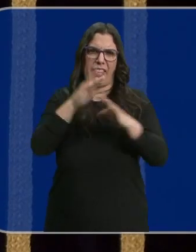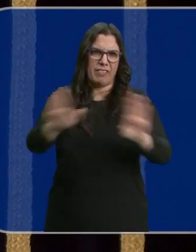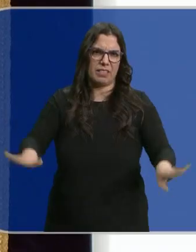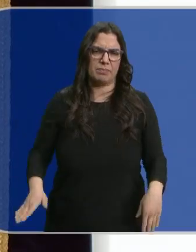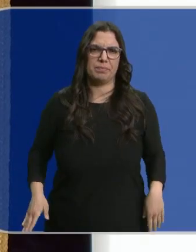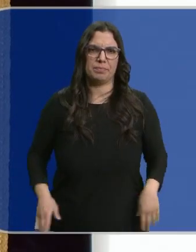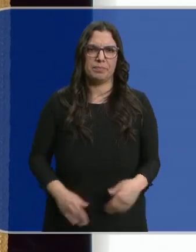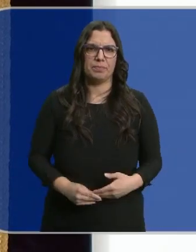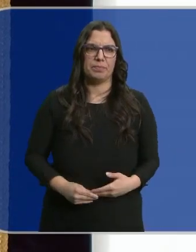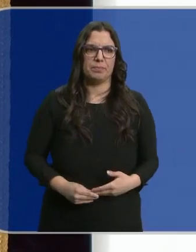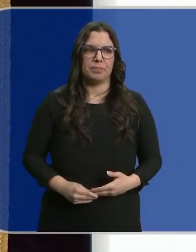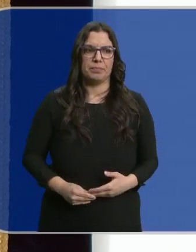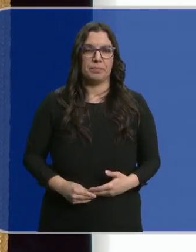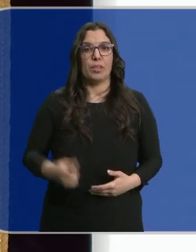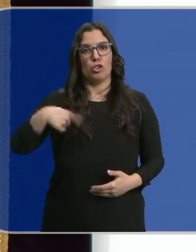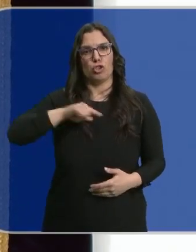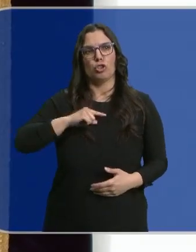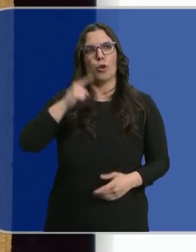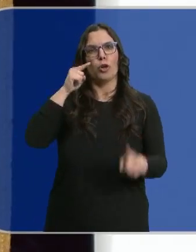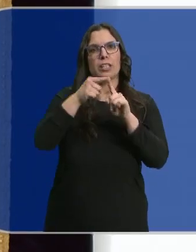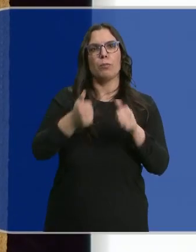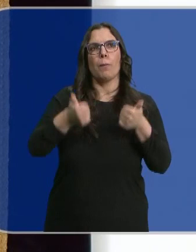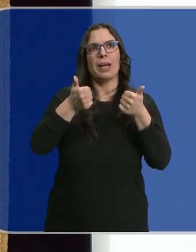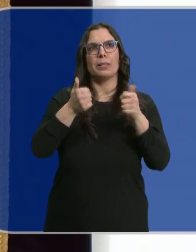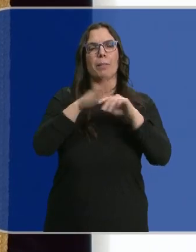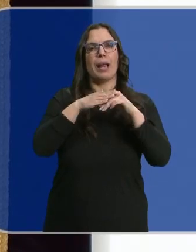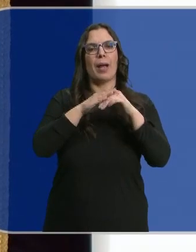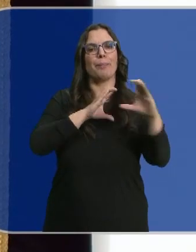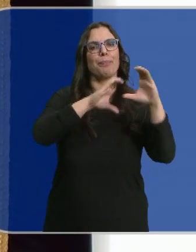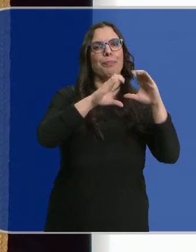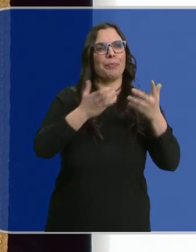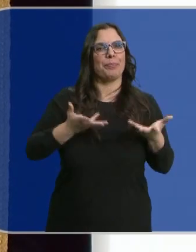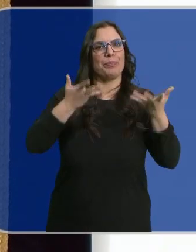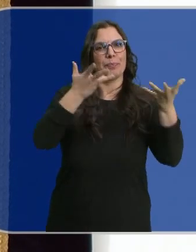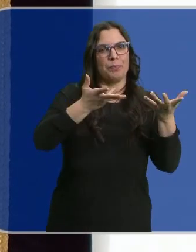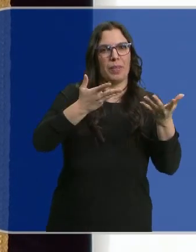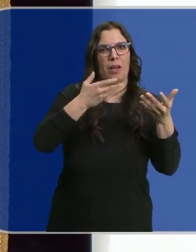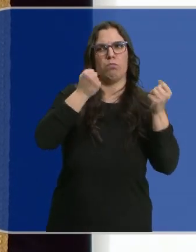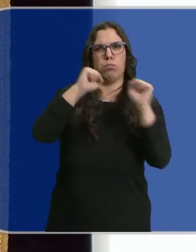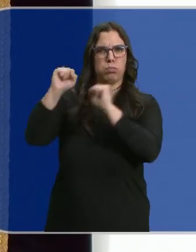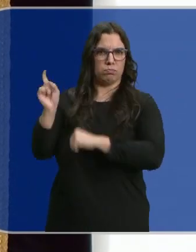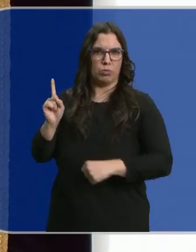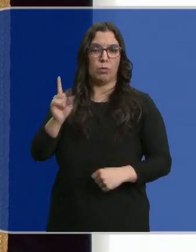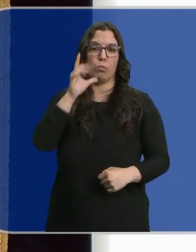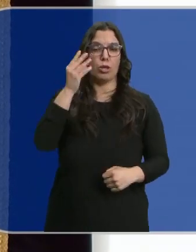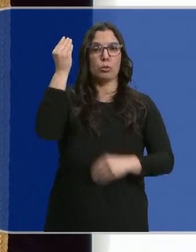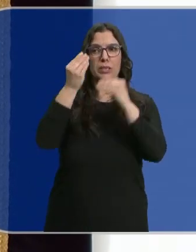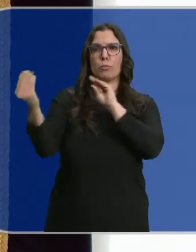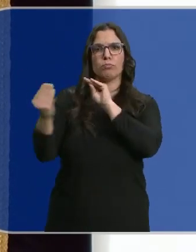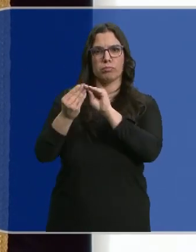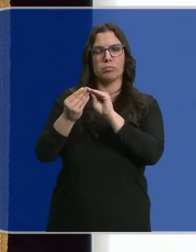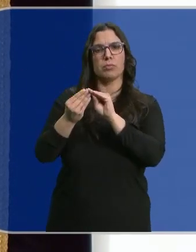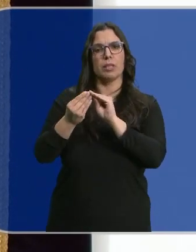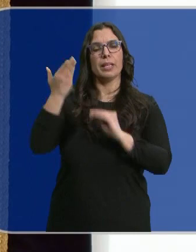tenemos. Somos más de tender puentes que de levantar murallas y desde esa perspectiva coincidimos con la valoración de lo importante que es